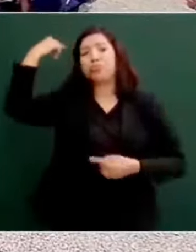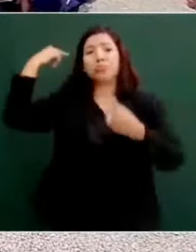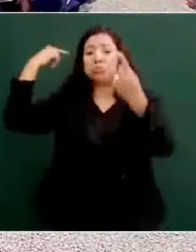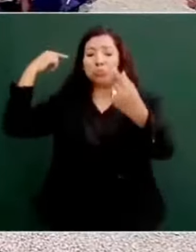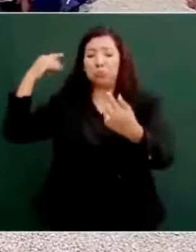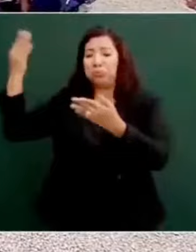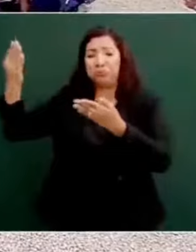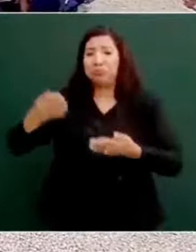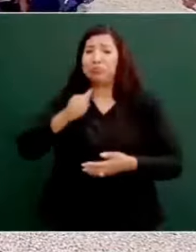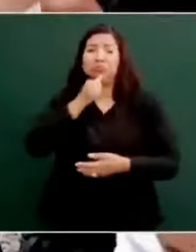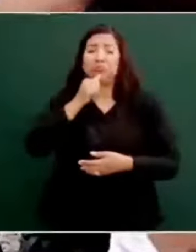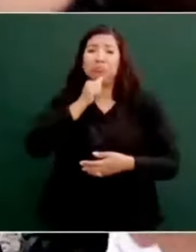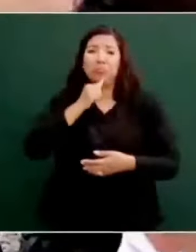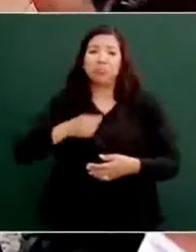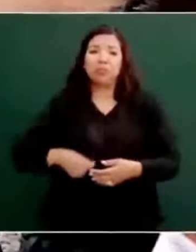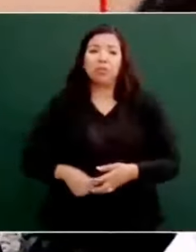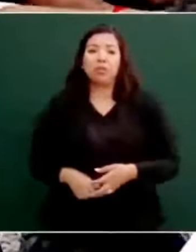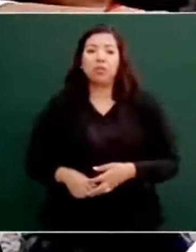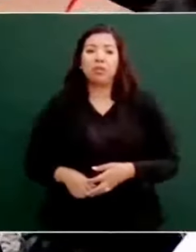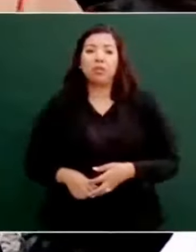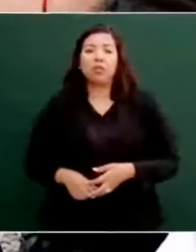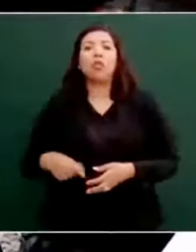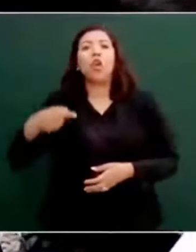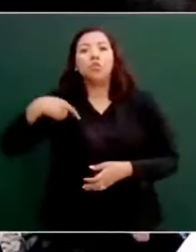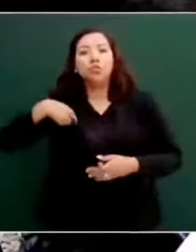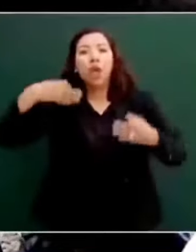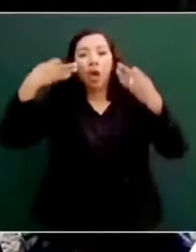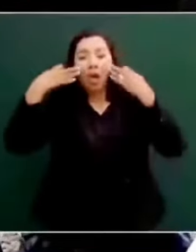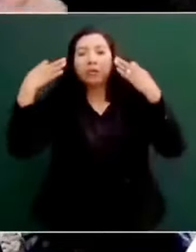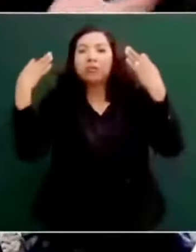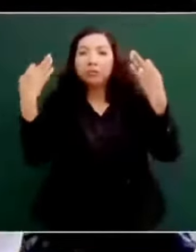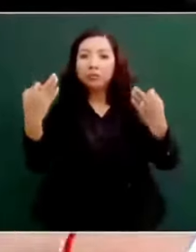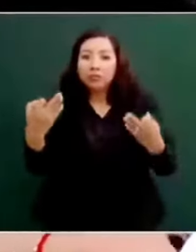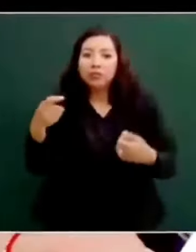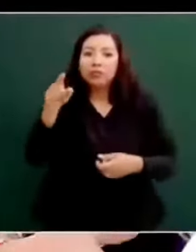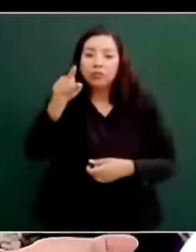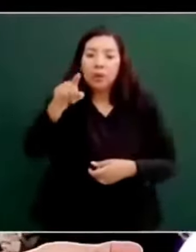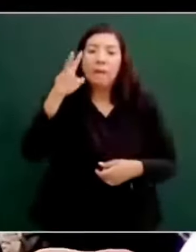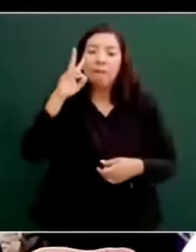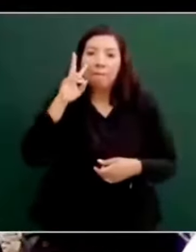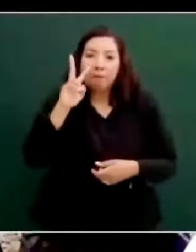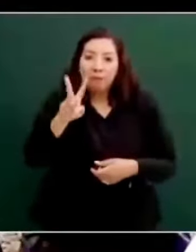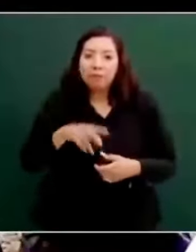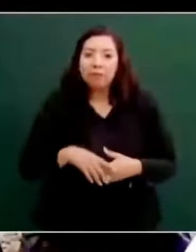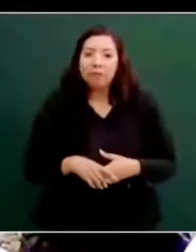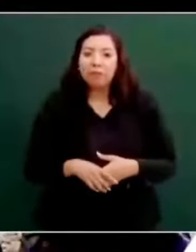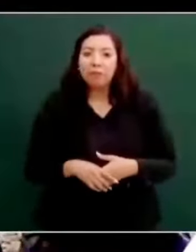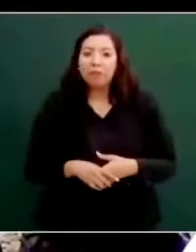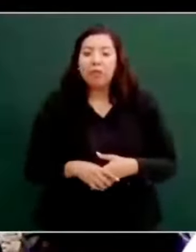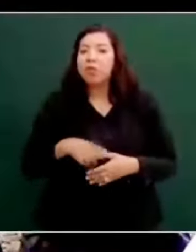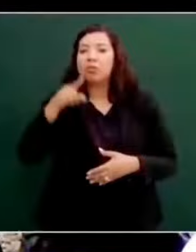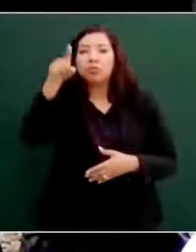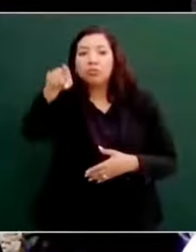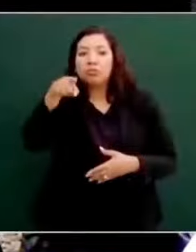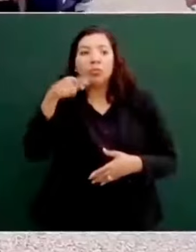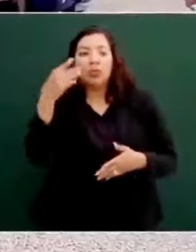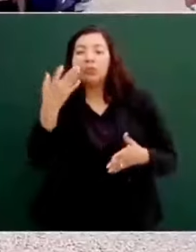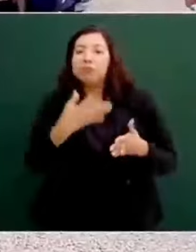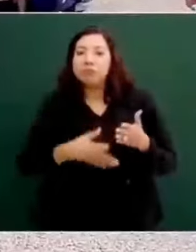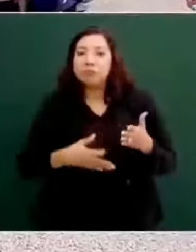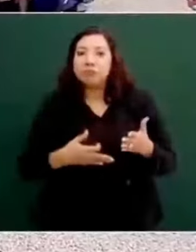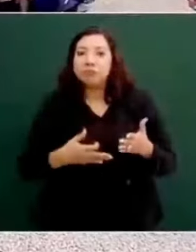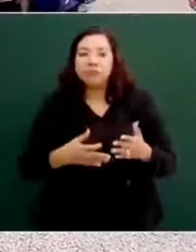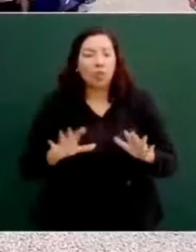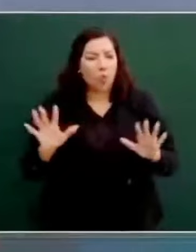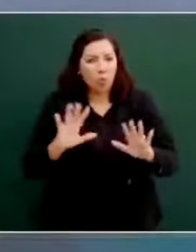Pero a mí me tocó documentar y ver eso que usted quizá no está enterado que pasó con Calica. No, no, no, soy totalmente